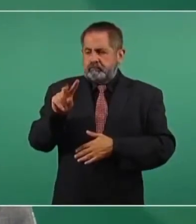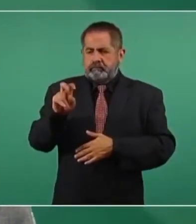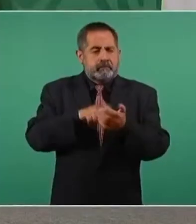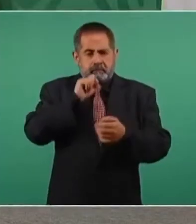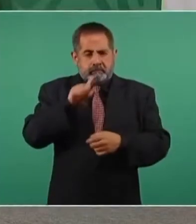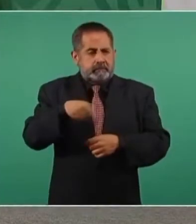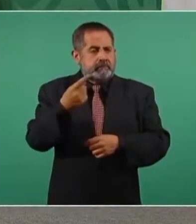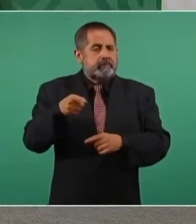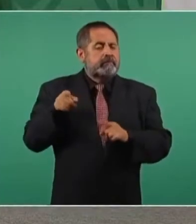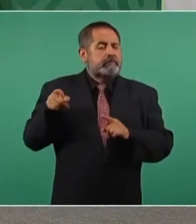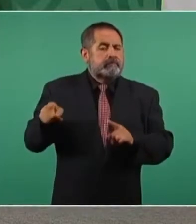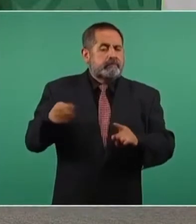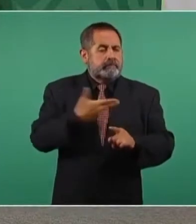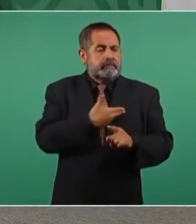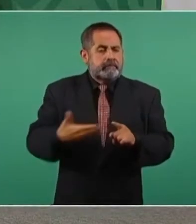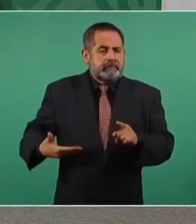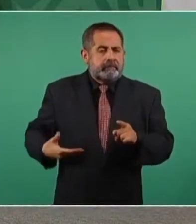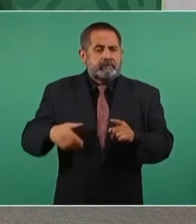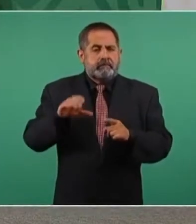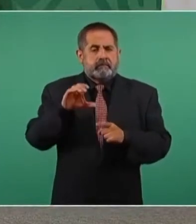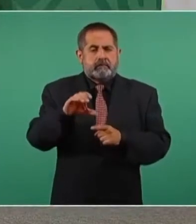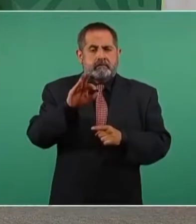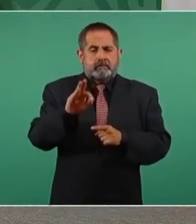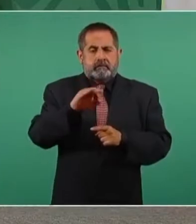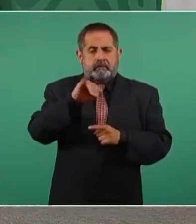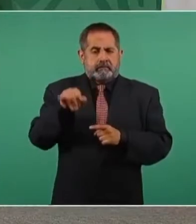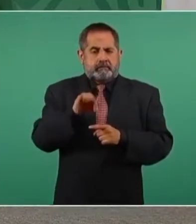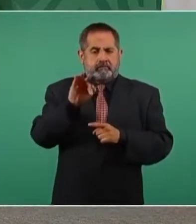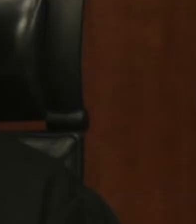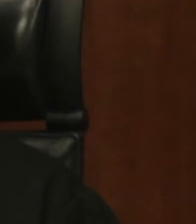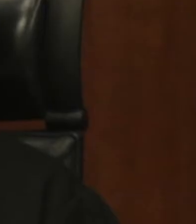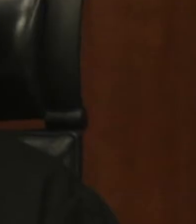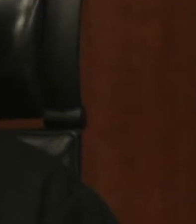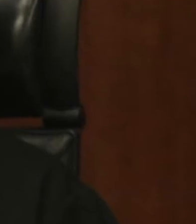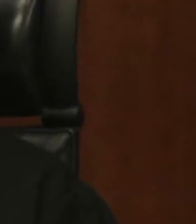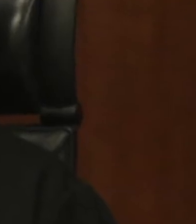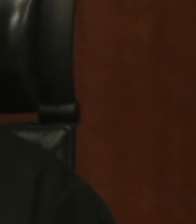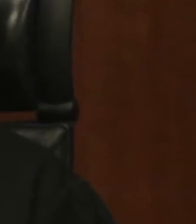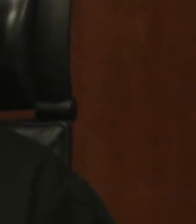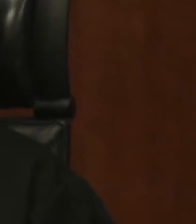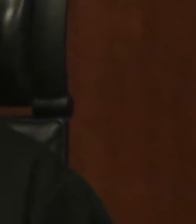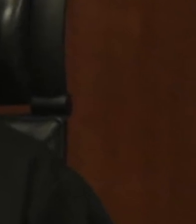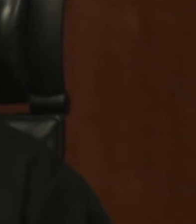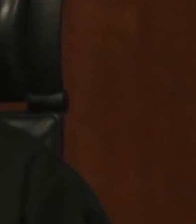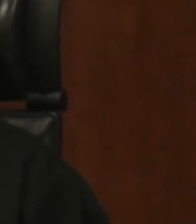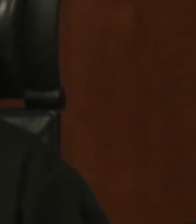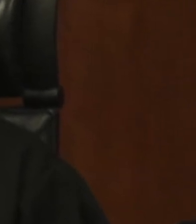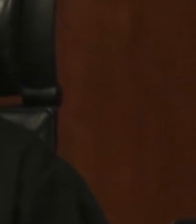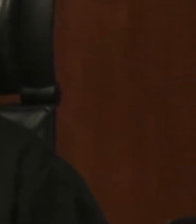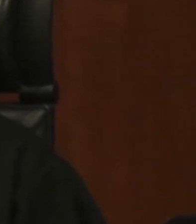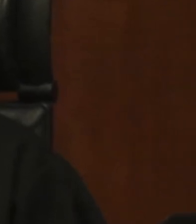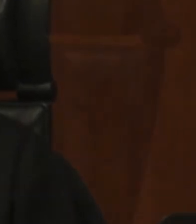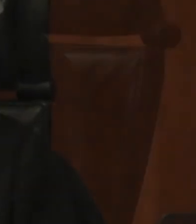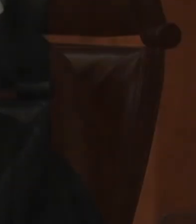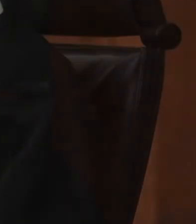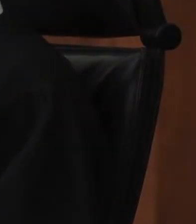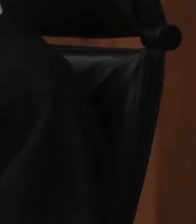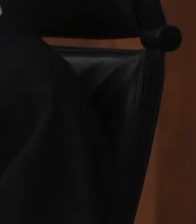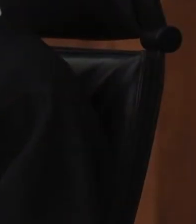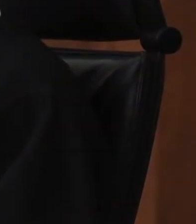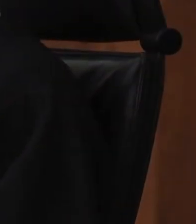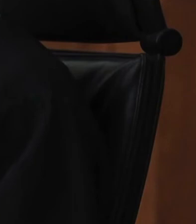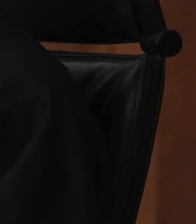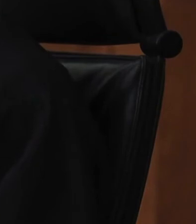De tal manera que durante la rueda se informó que esta mañana Arturo Saldívar hizo pública la consulta que presentará al Pleno de la Corte para